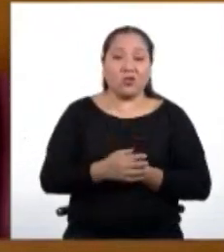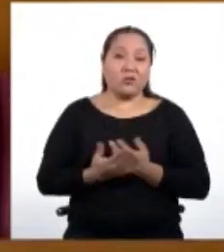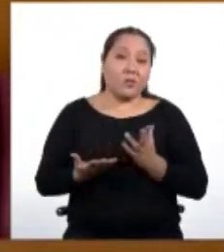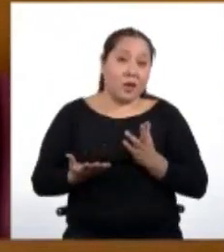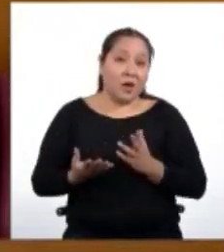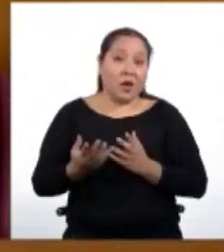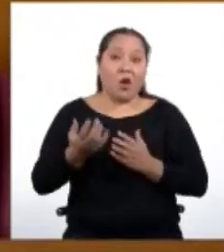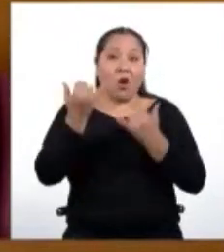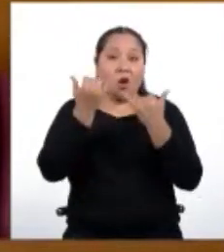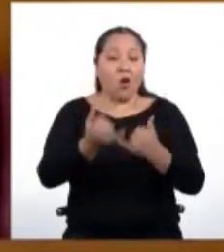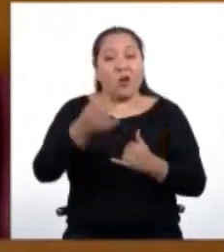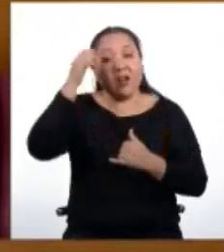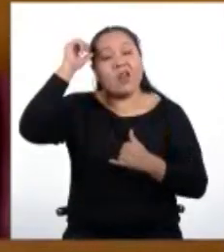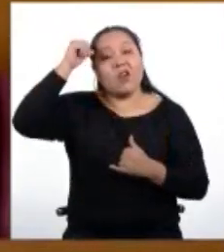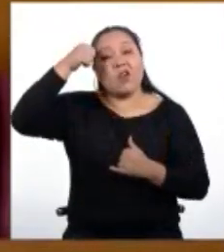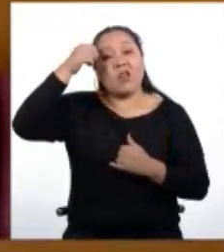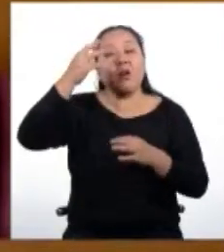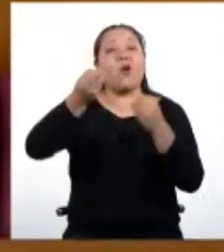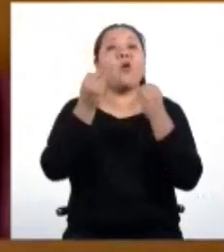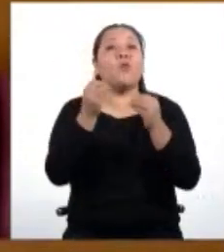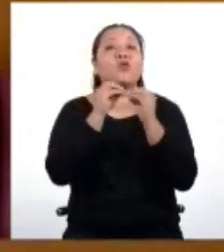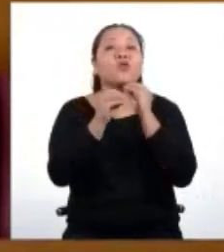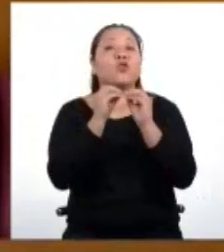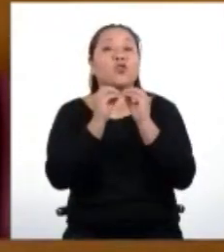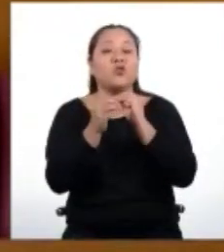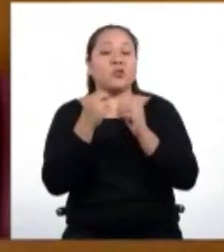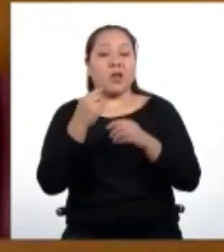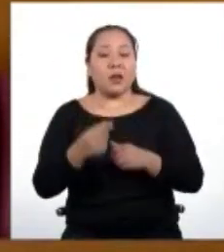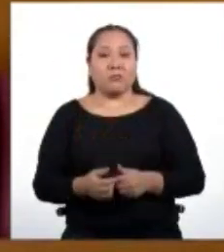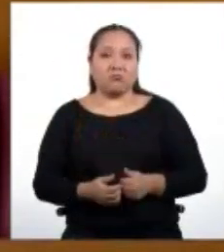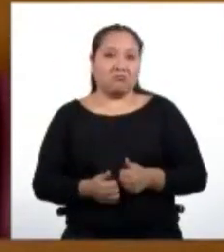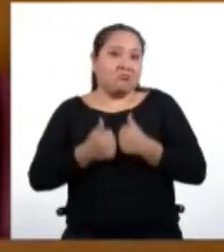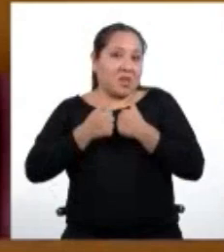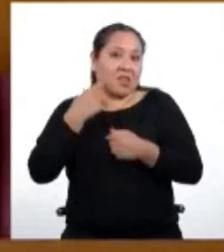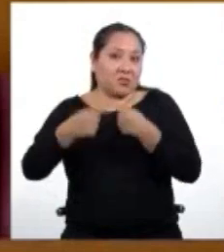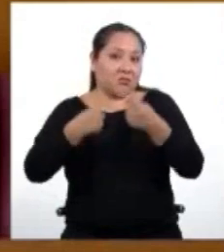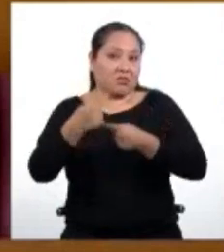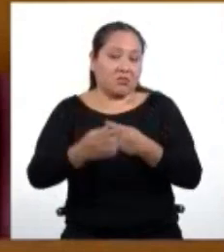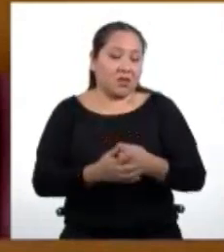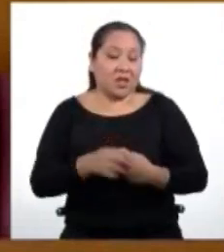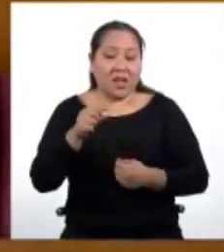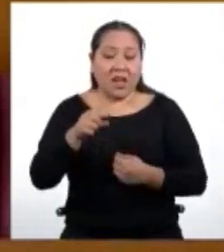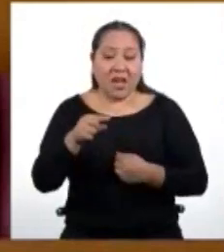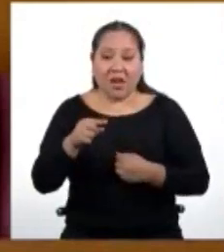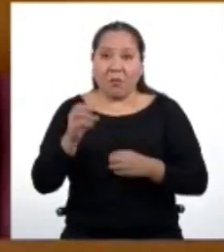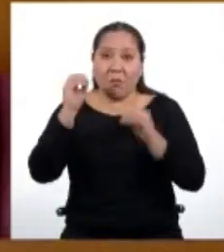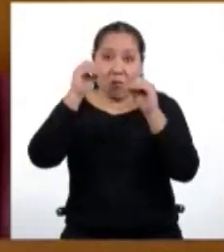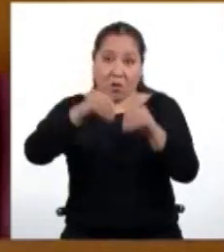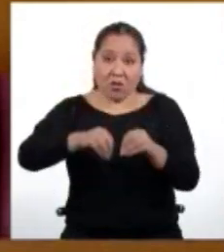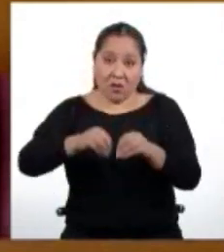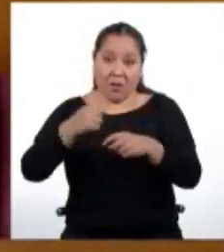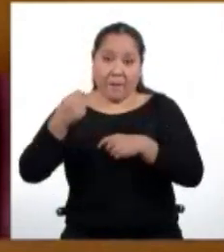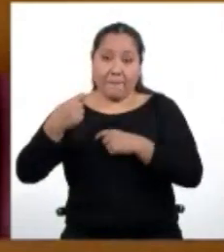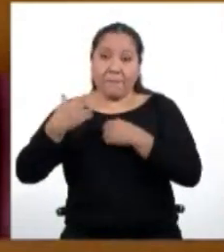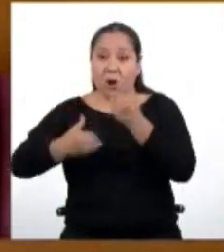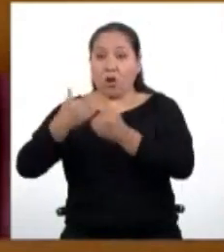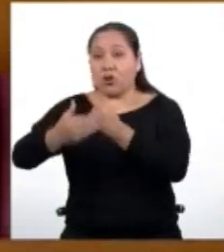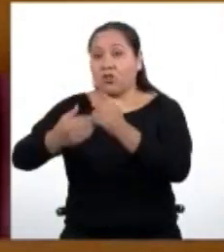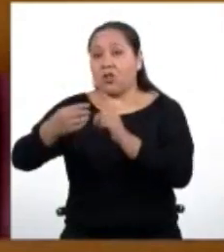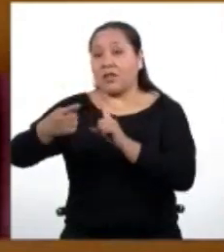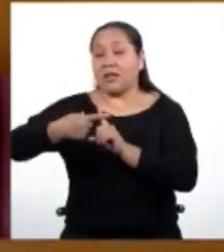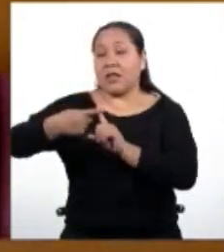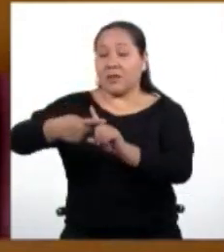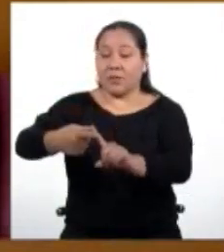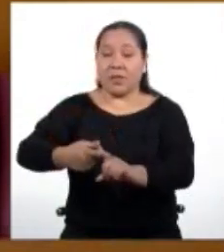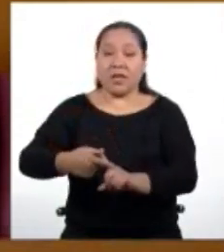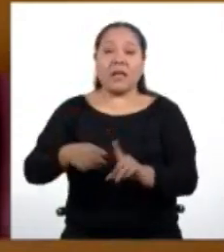bien, hoy repasamos cómo resolver situaciones cotidianas que involucran progresiones aritméticas, así como obtener